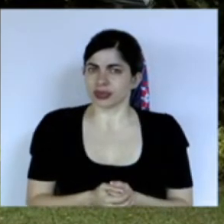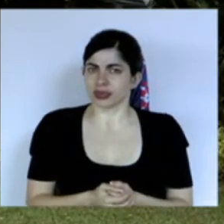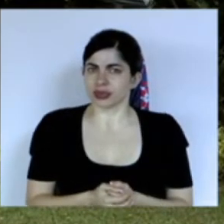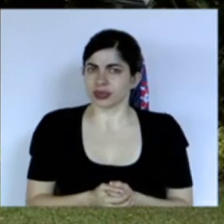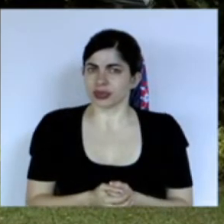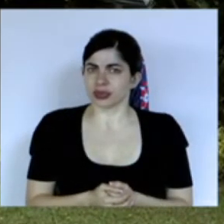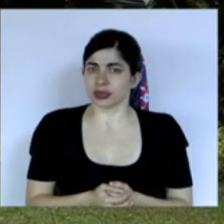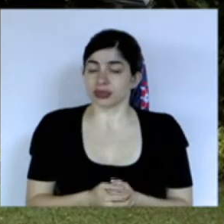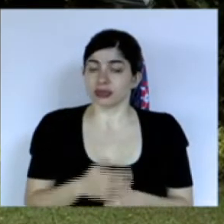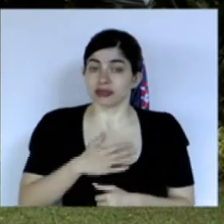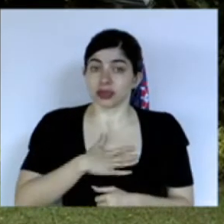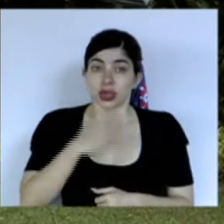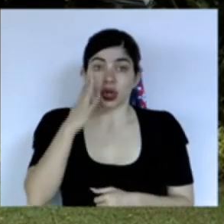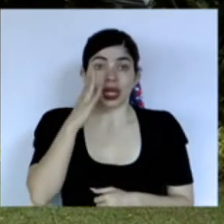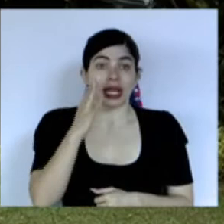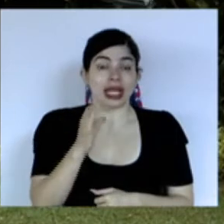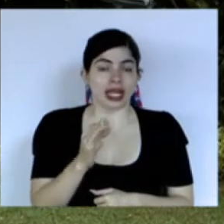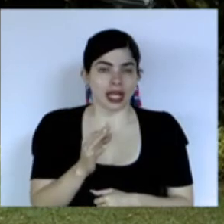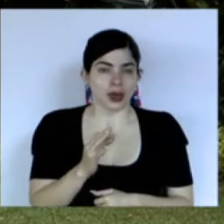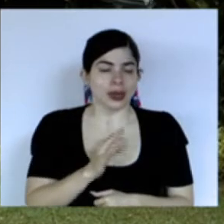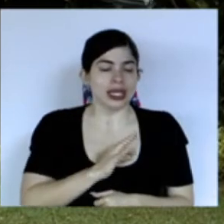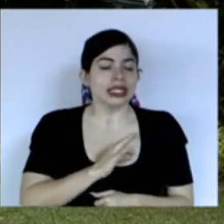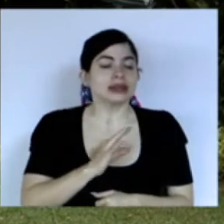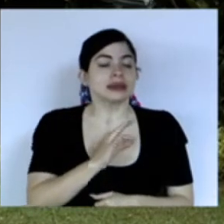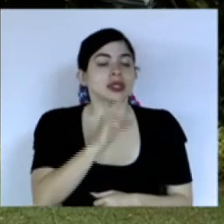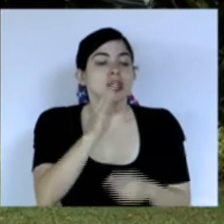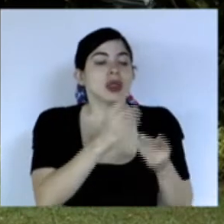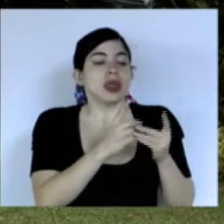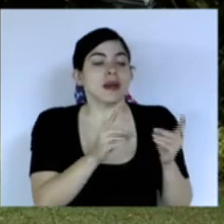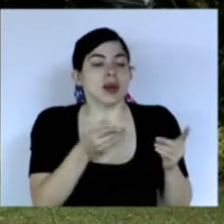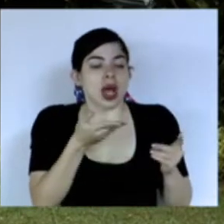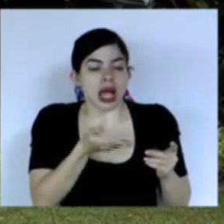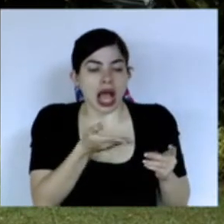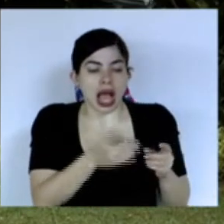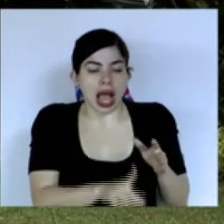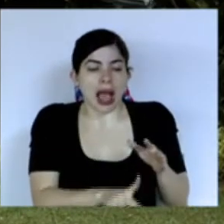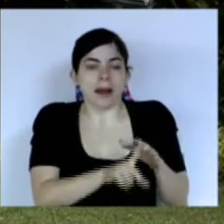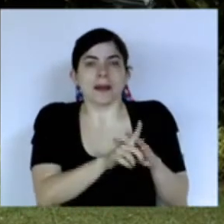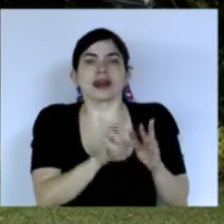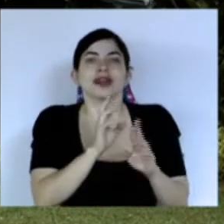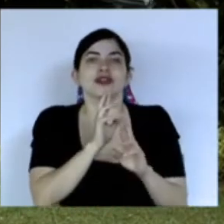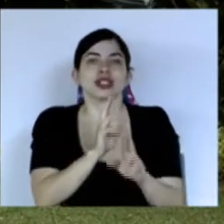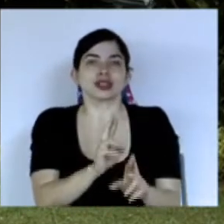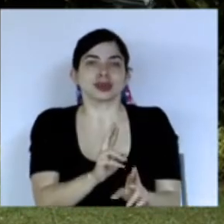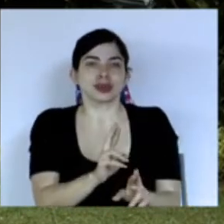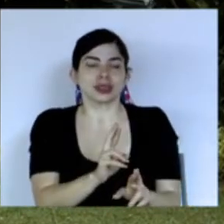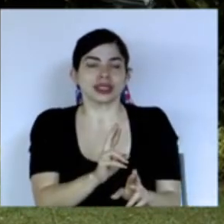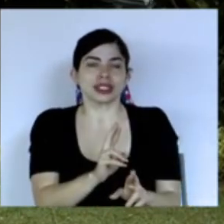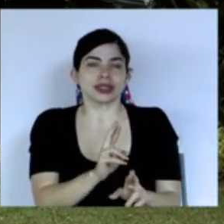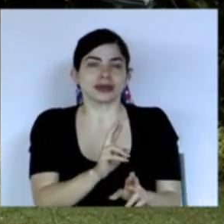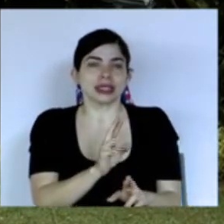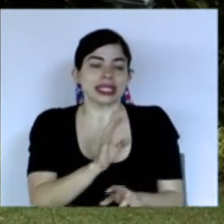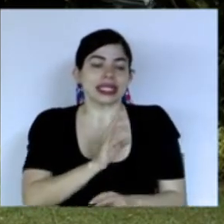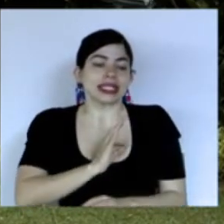bueno creo que en el espíritu en el espíritu democrático está la respuesta en el espíritu